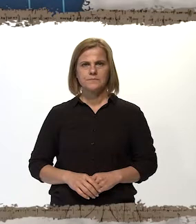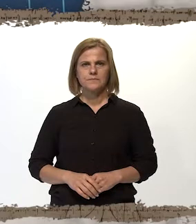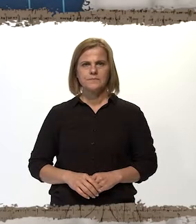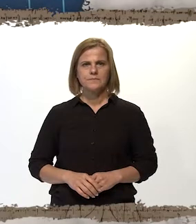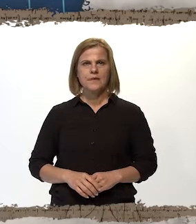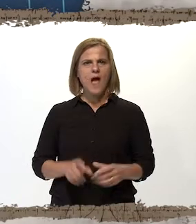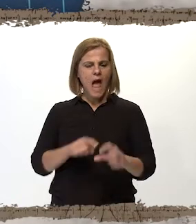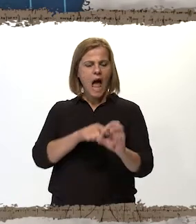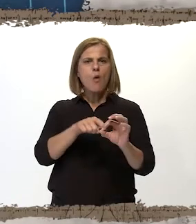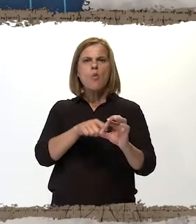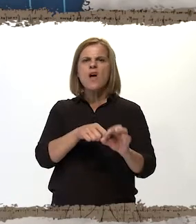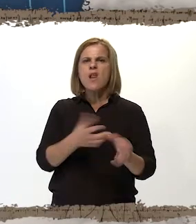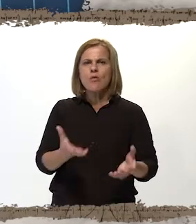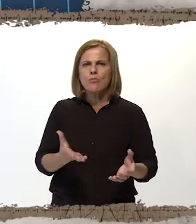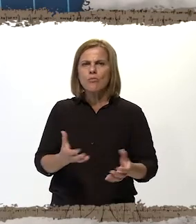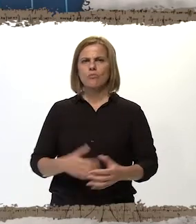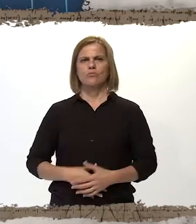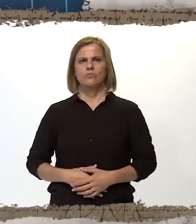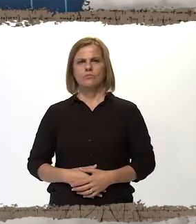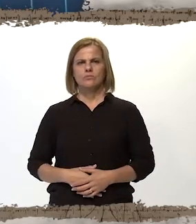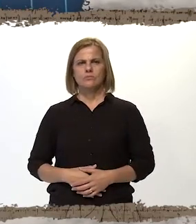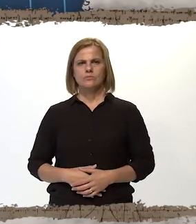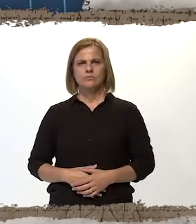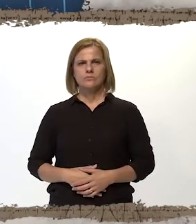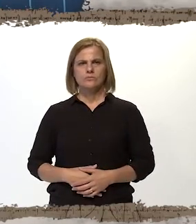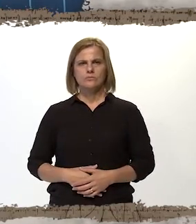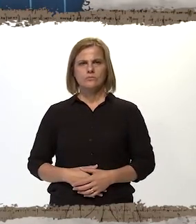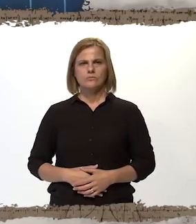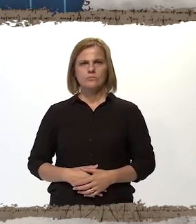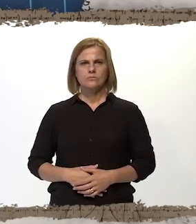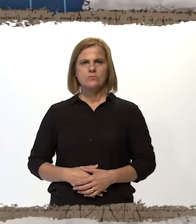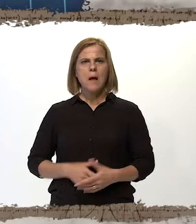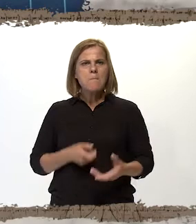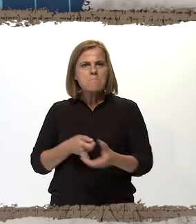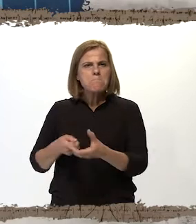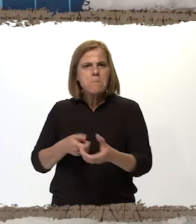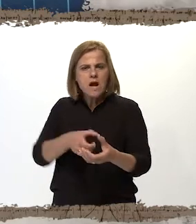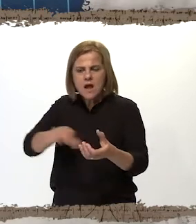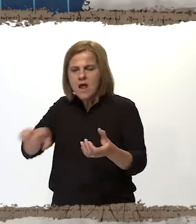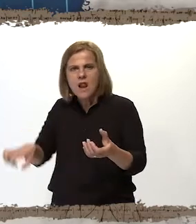Agujero. Agujero. Manguera.